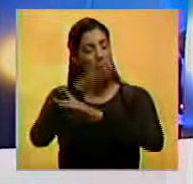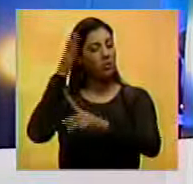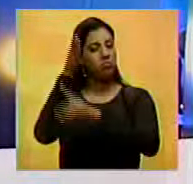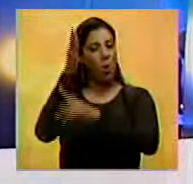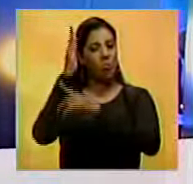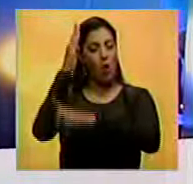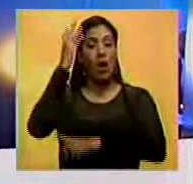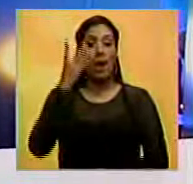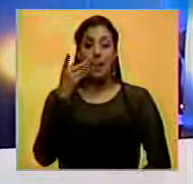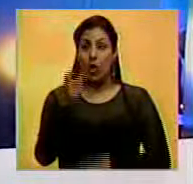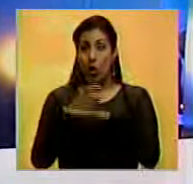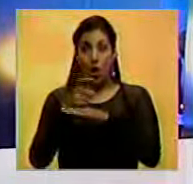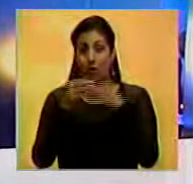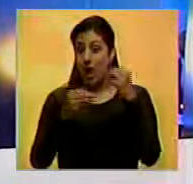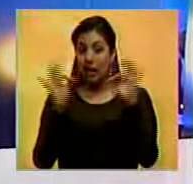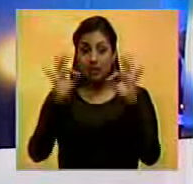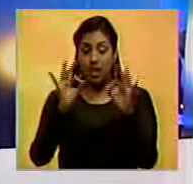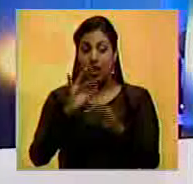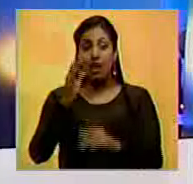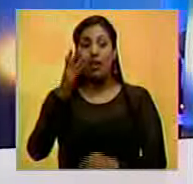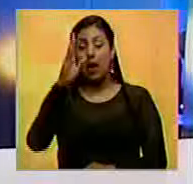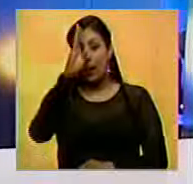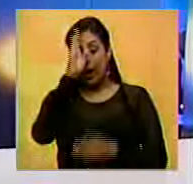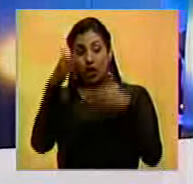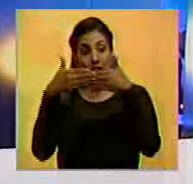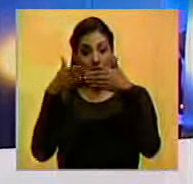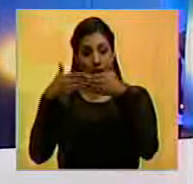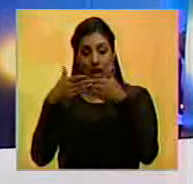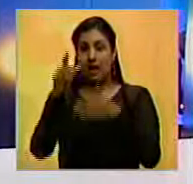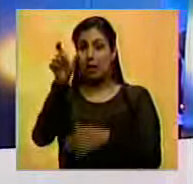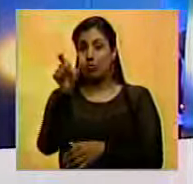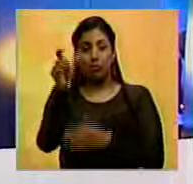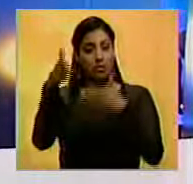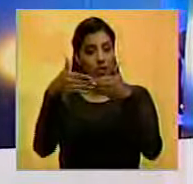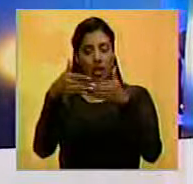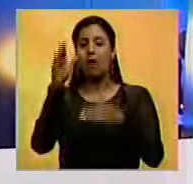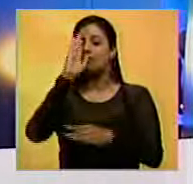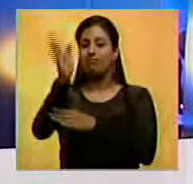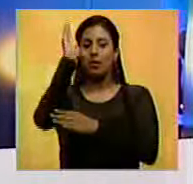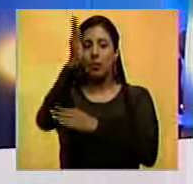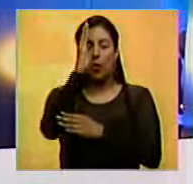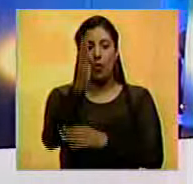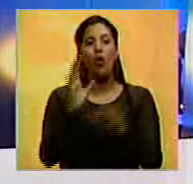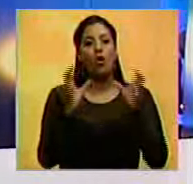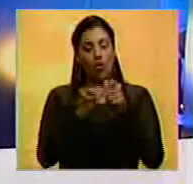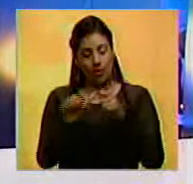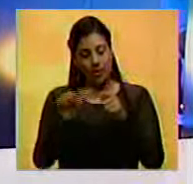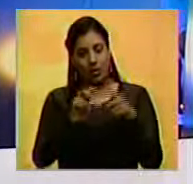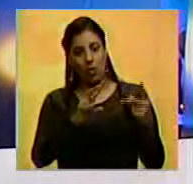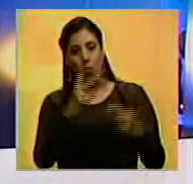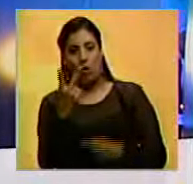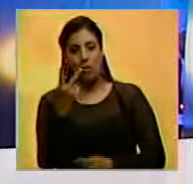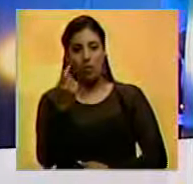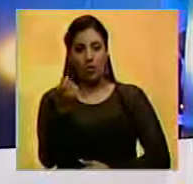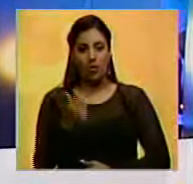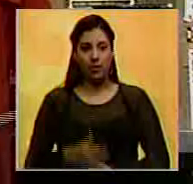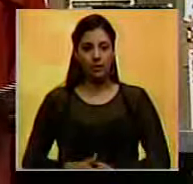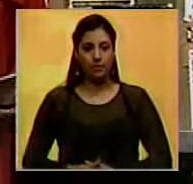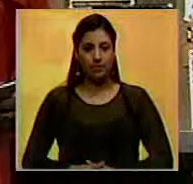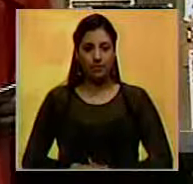entidades que no pongan en funcionamiento las agencias y cajeros durante la transición de los billetes del nuevo cono monetario.